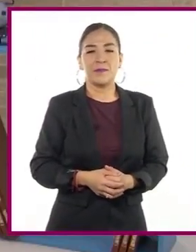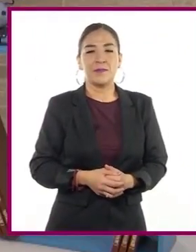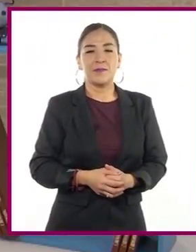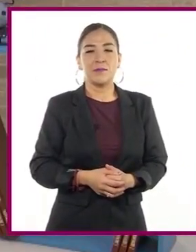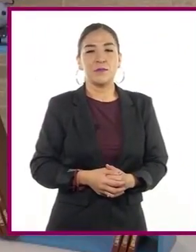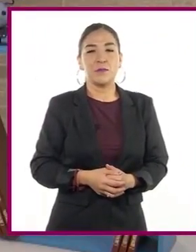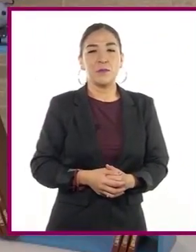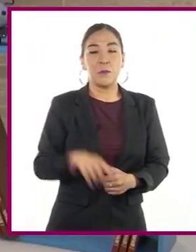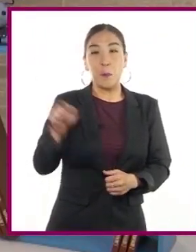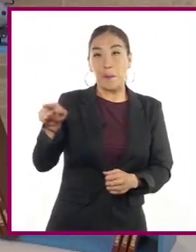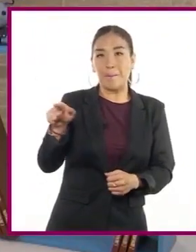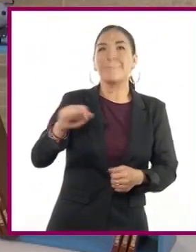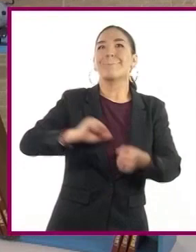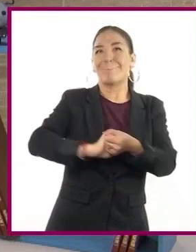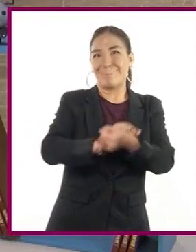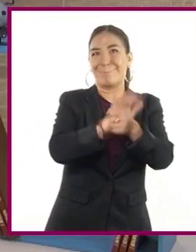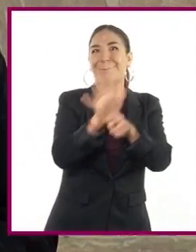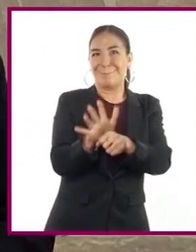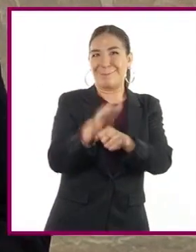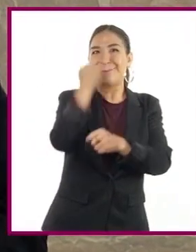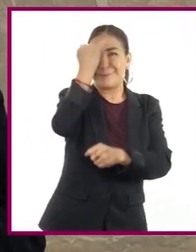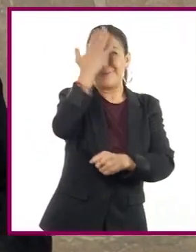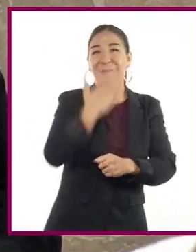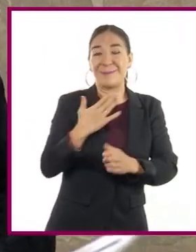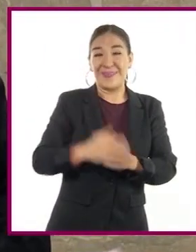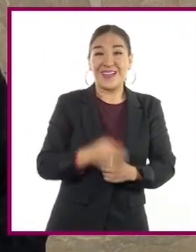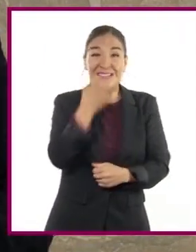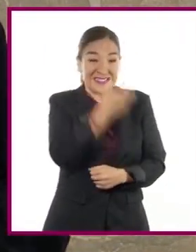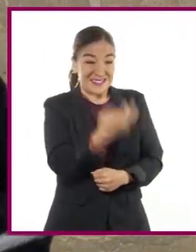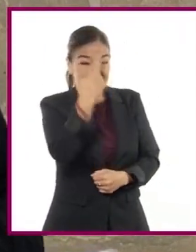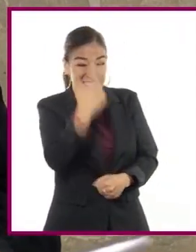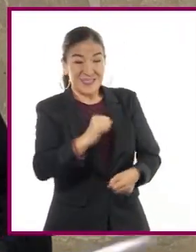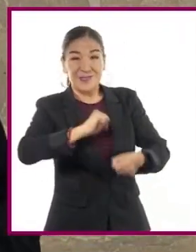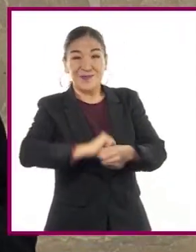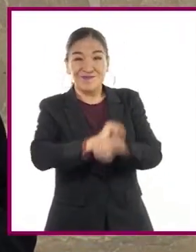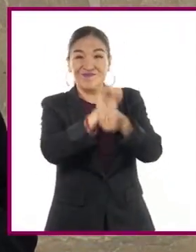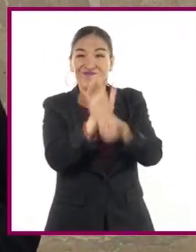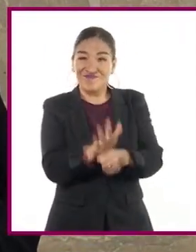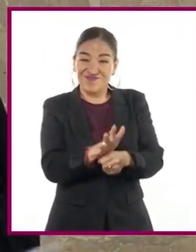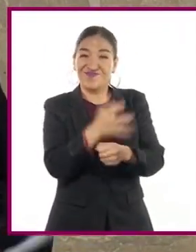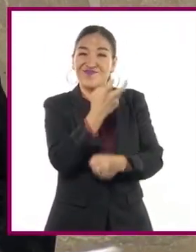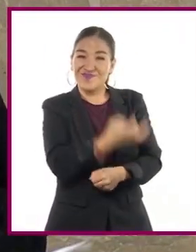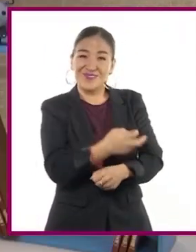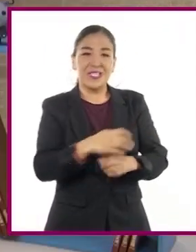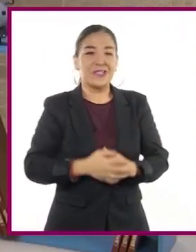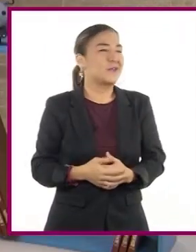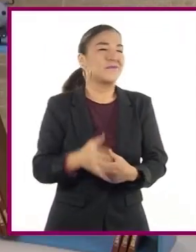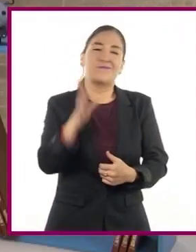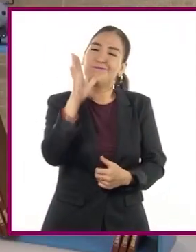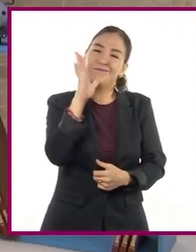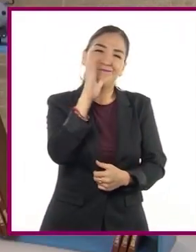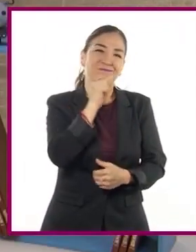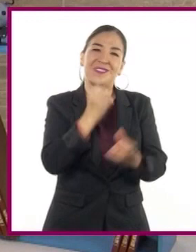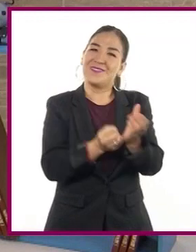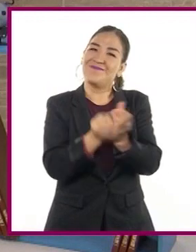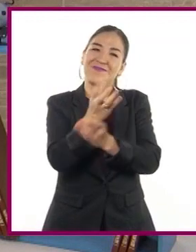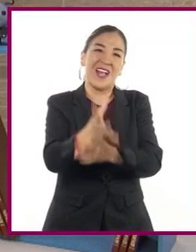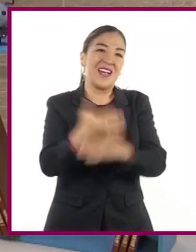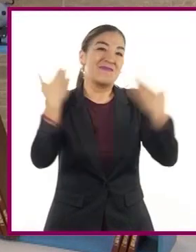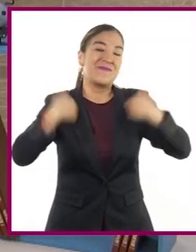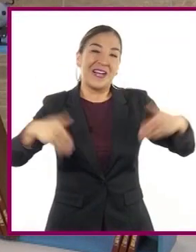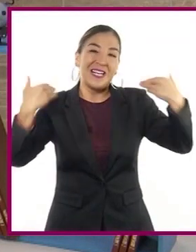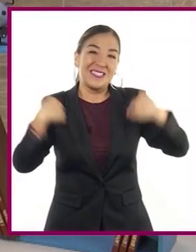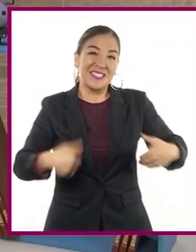Imagen del coronavirus. A causa de la pandemia generada por el coronavirus, no es posible salir a